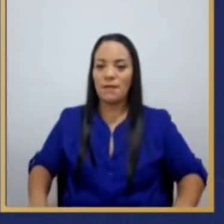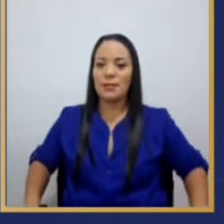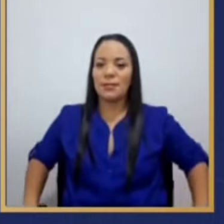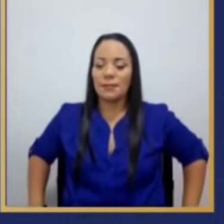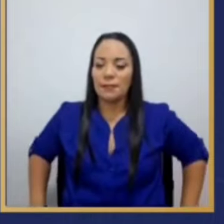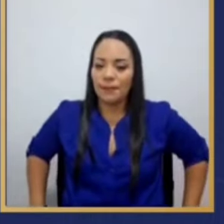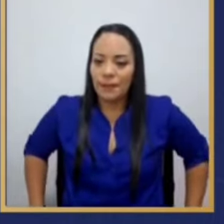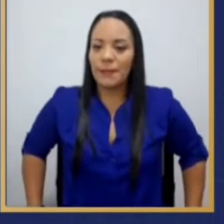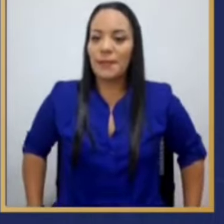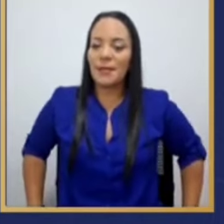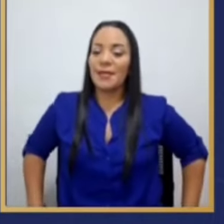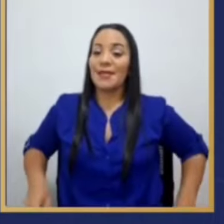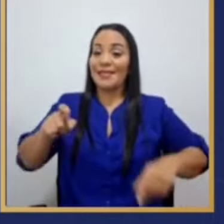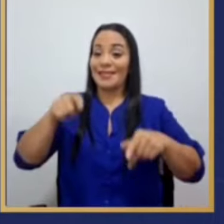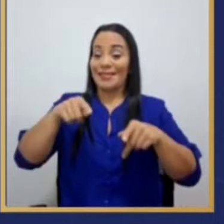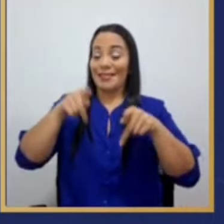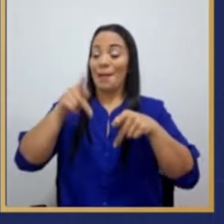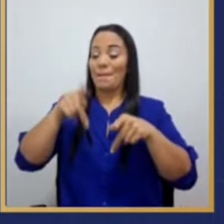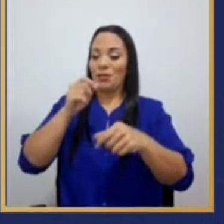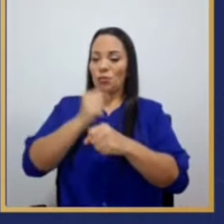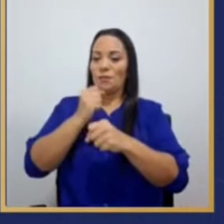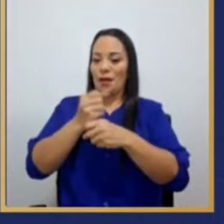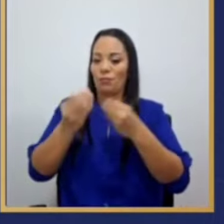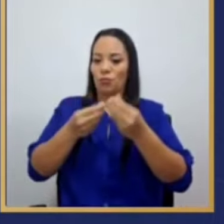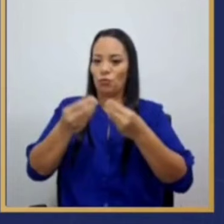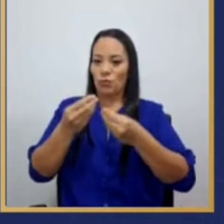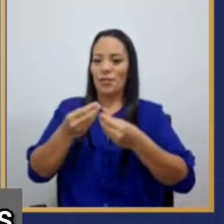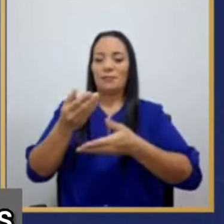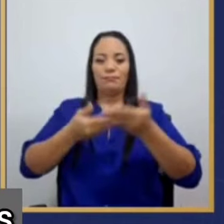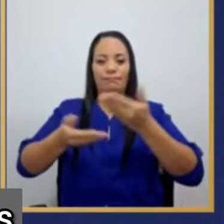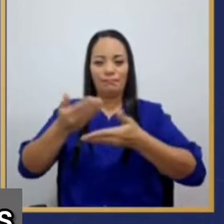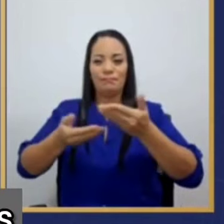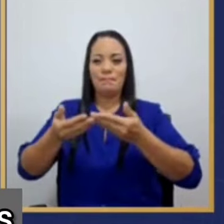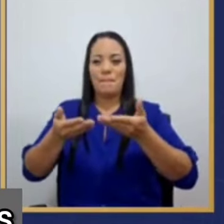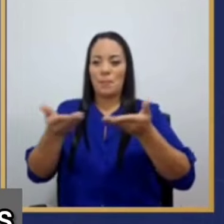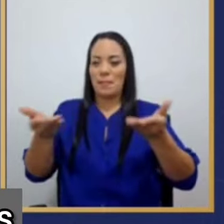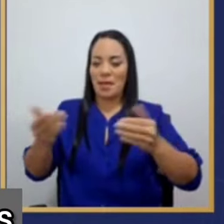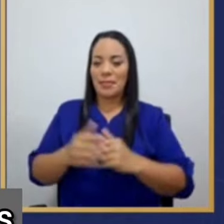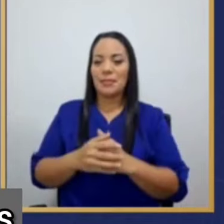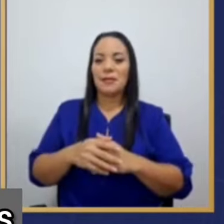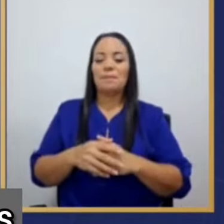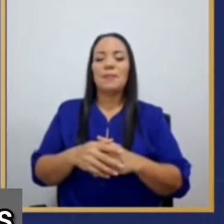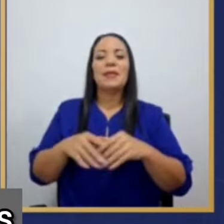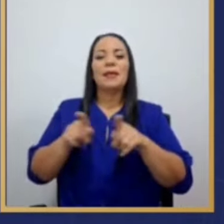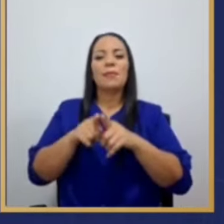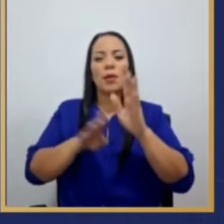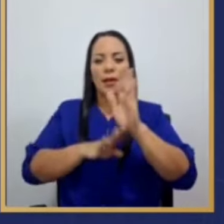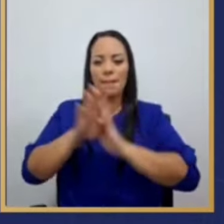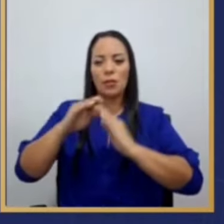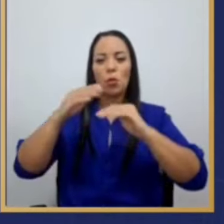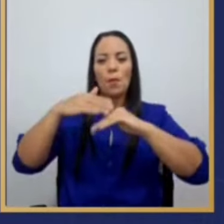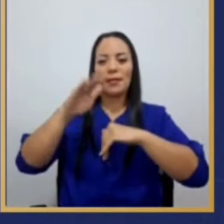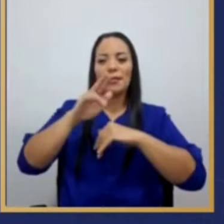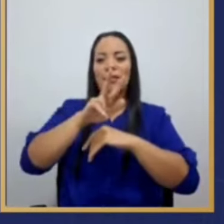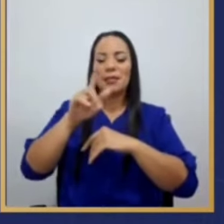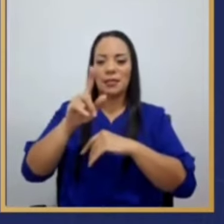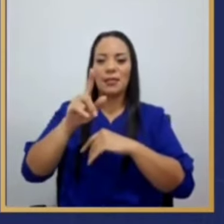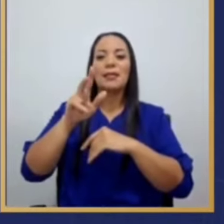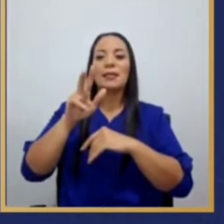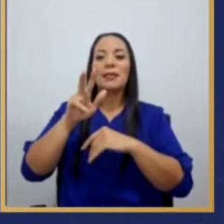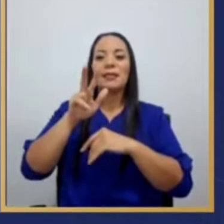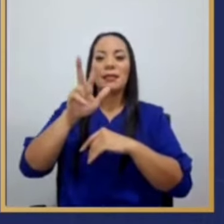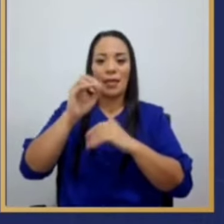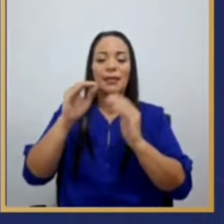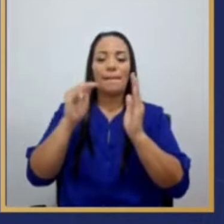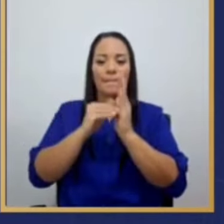necesitan de ese personal para producir sus bienes, sus productos y demás. Y también se registra un incremento de más de 30 mil personas, 30